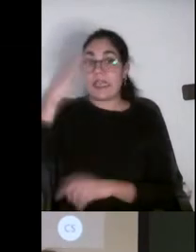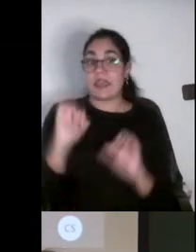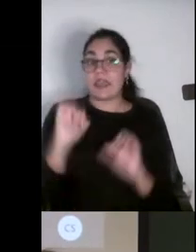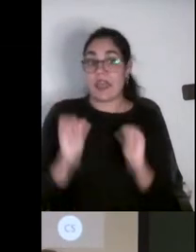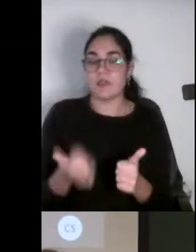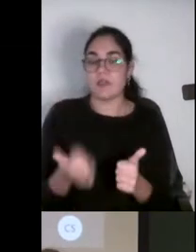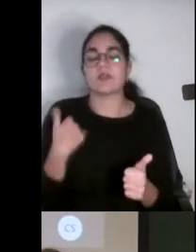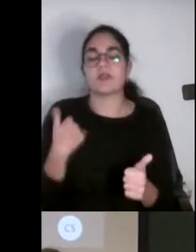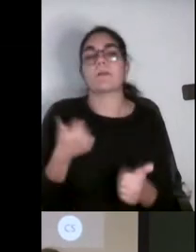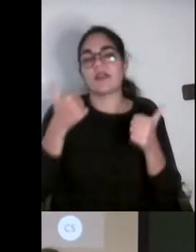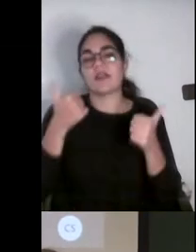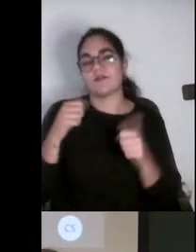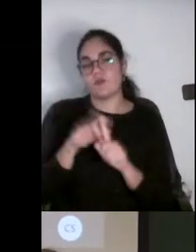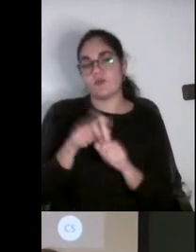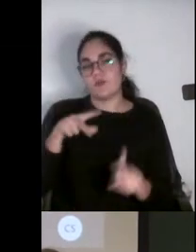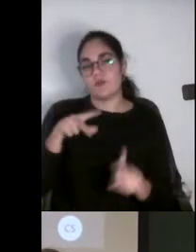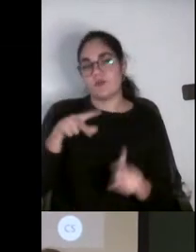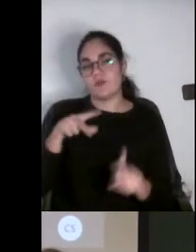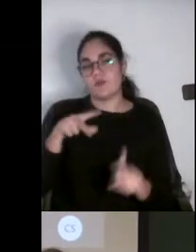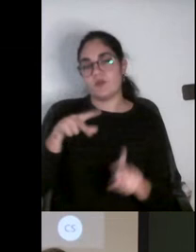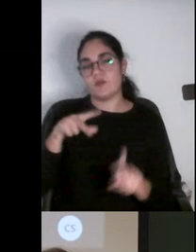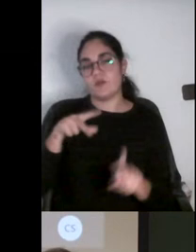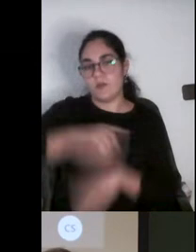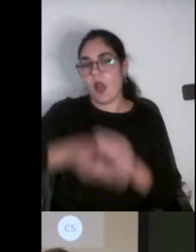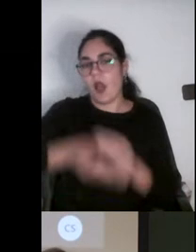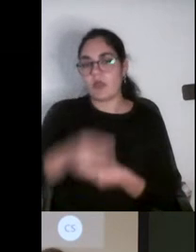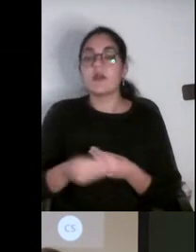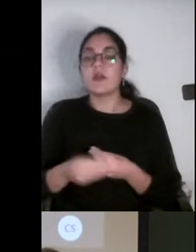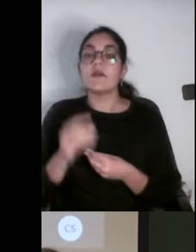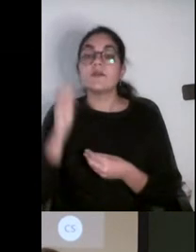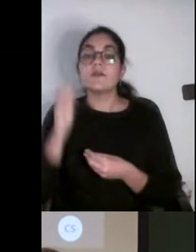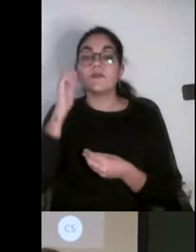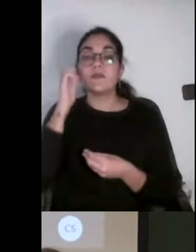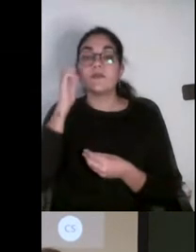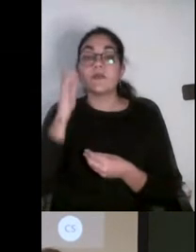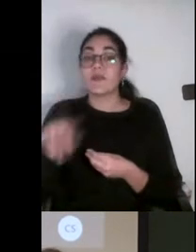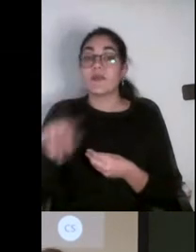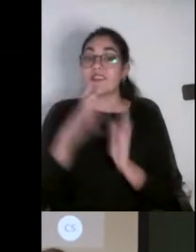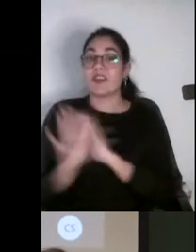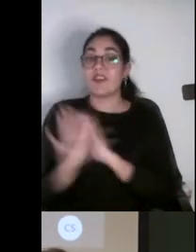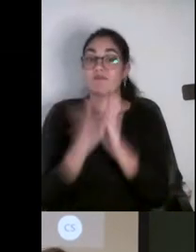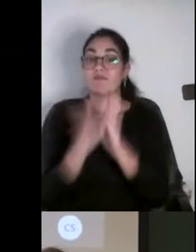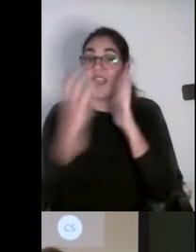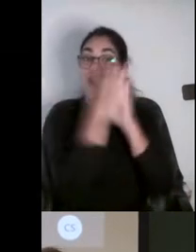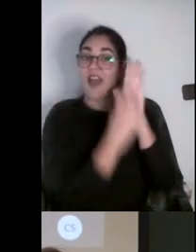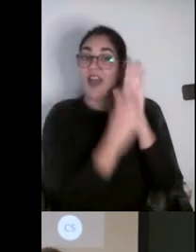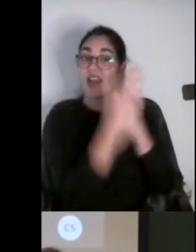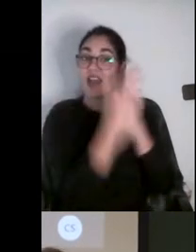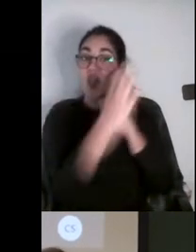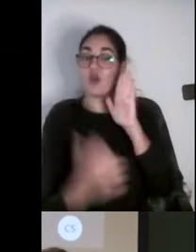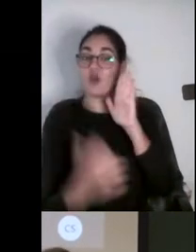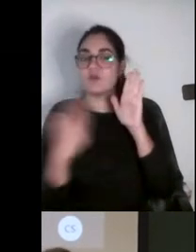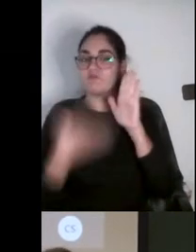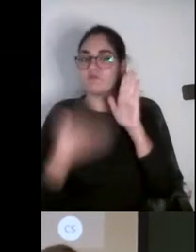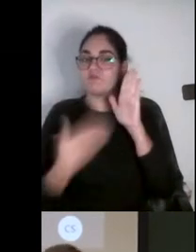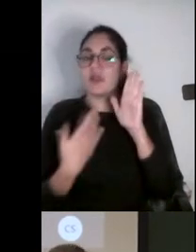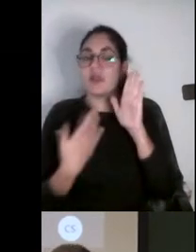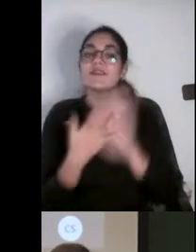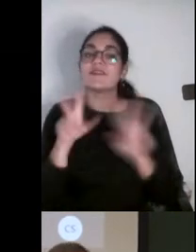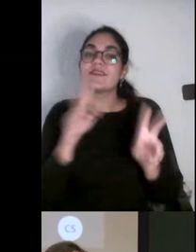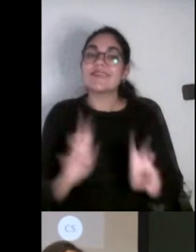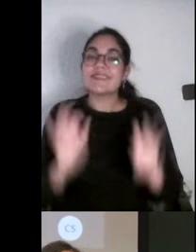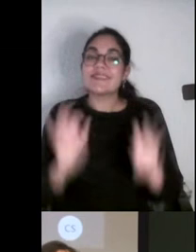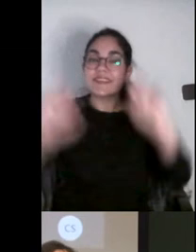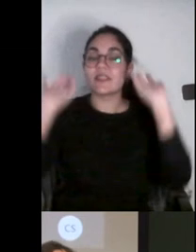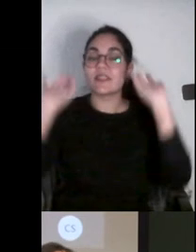docente. Tenemos en marcha un catálogo de publicaciones docentes en abierto, donde si estáis haciendo algún tipo de publicación de